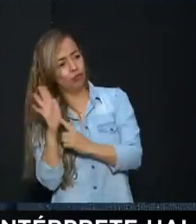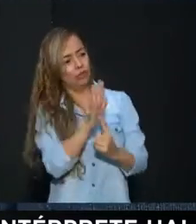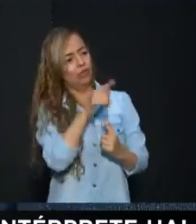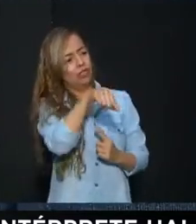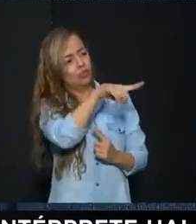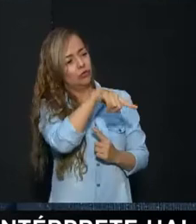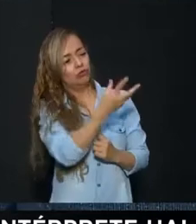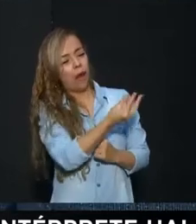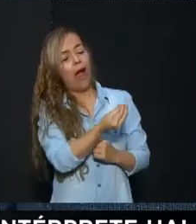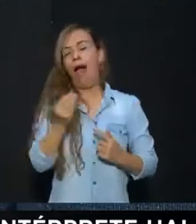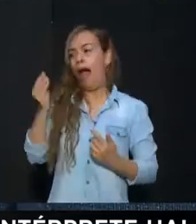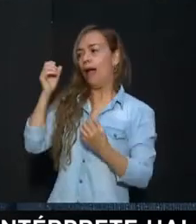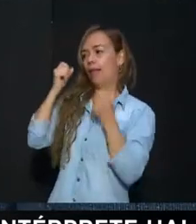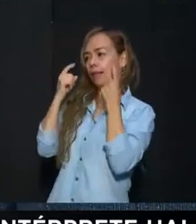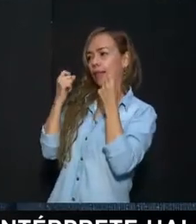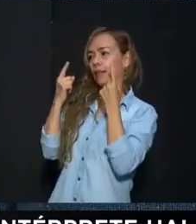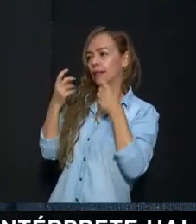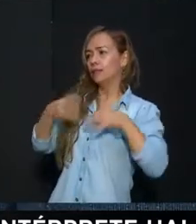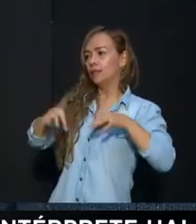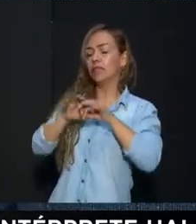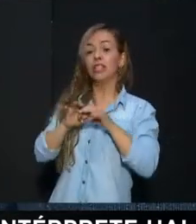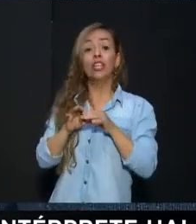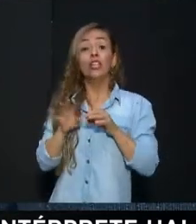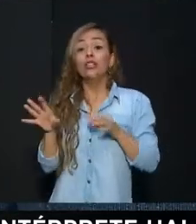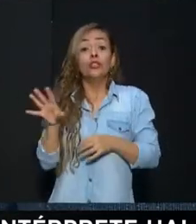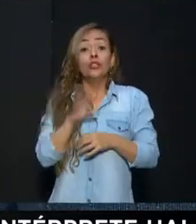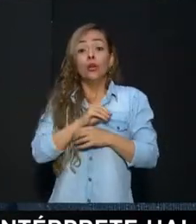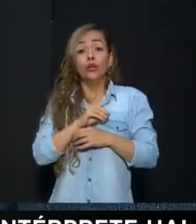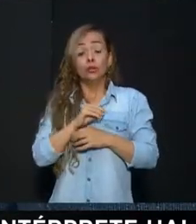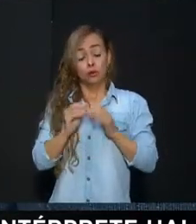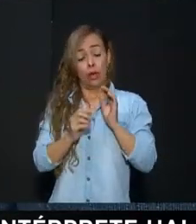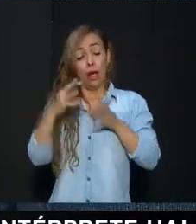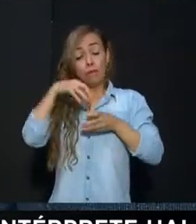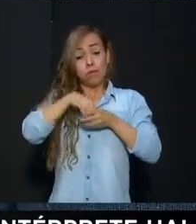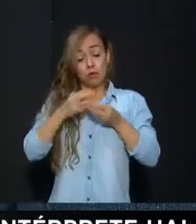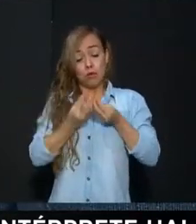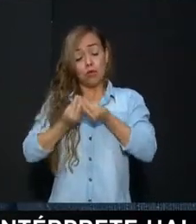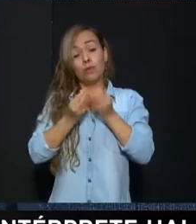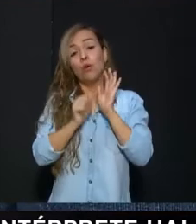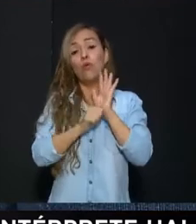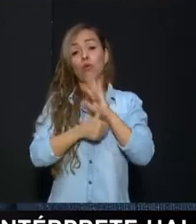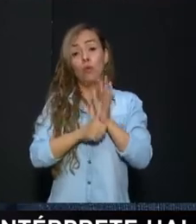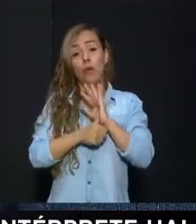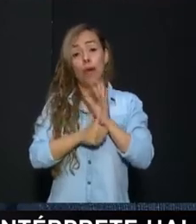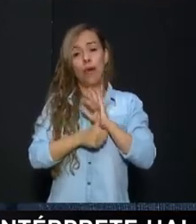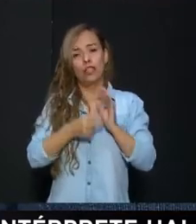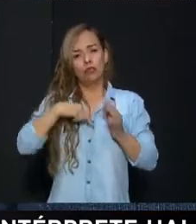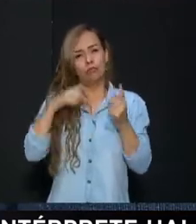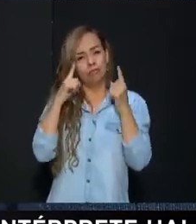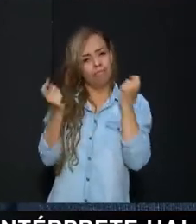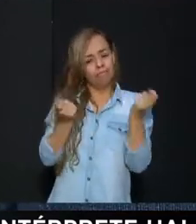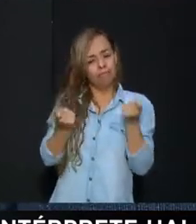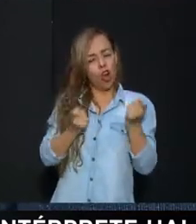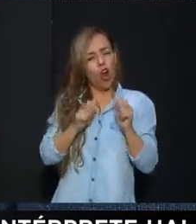inclusiva Entonces desde el equipo de la UAY Todos los profesionales de apoyo tienen esa tarea Volverse ahí como unas hormiguitas Que se meten por todos los